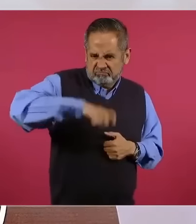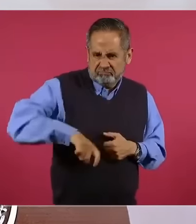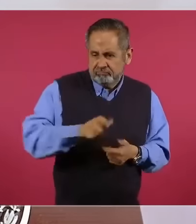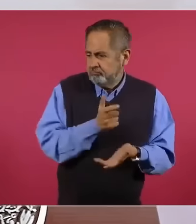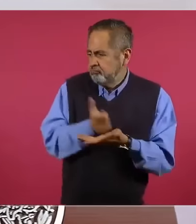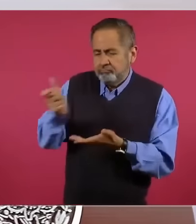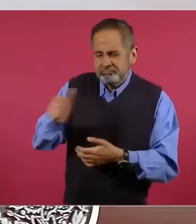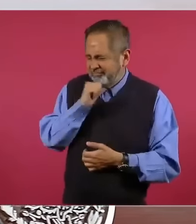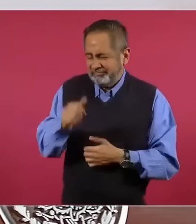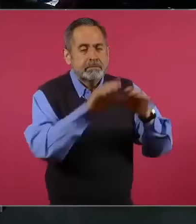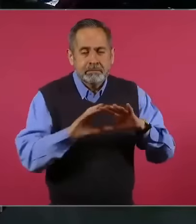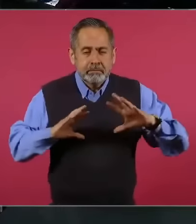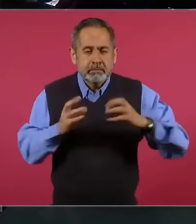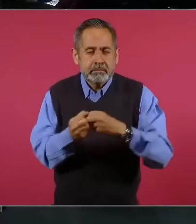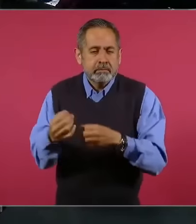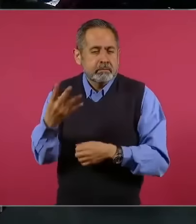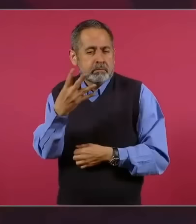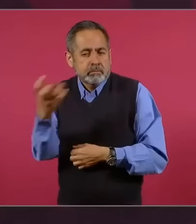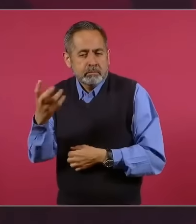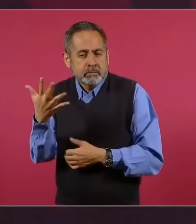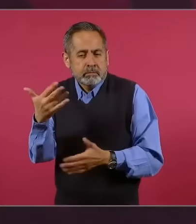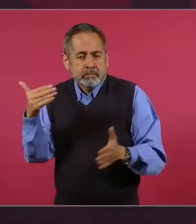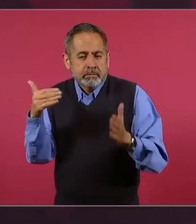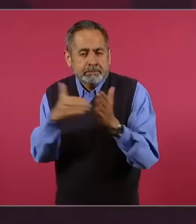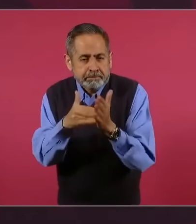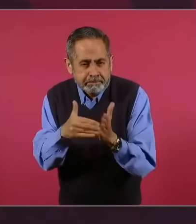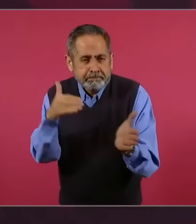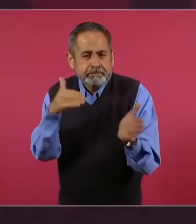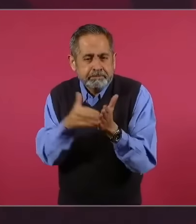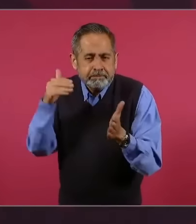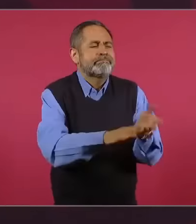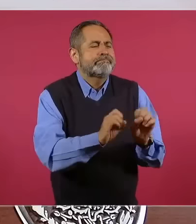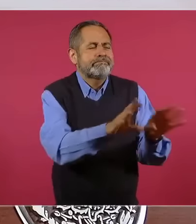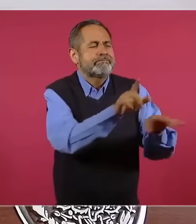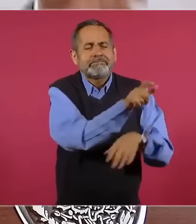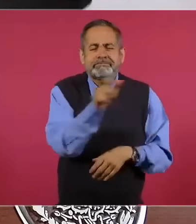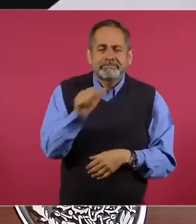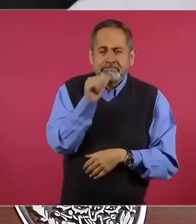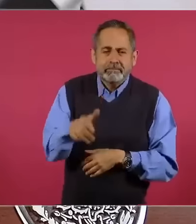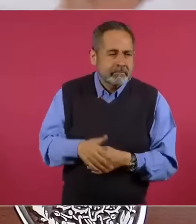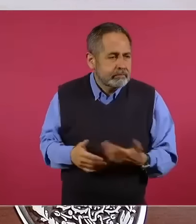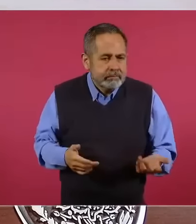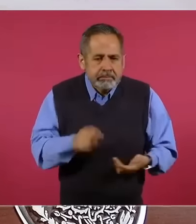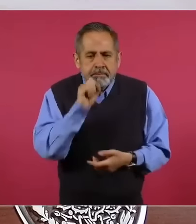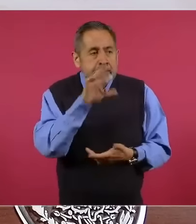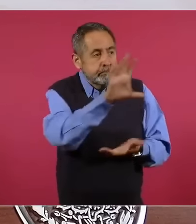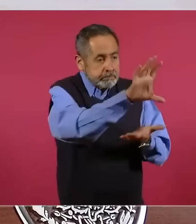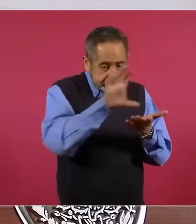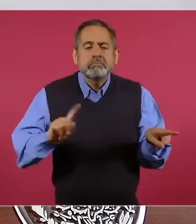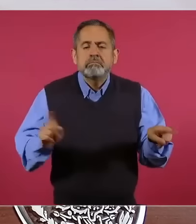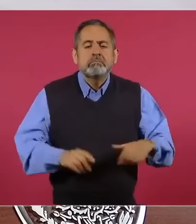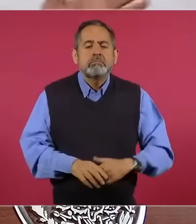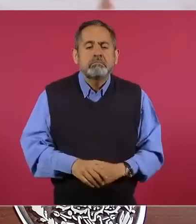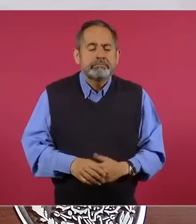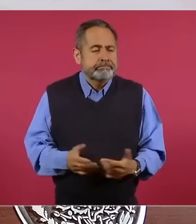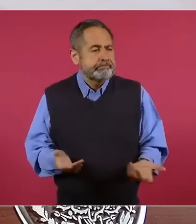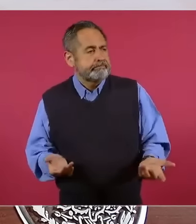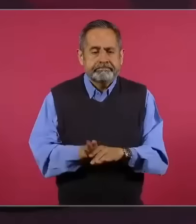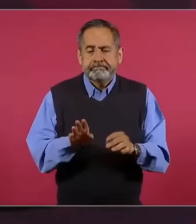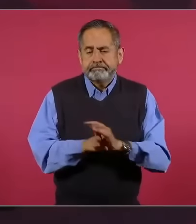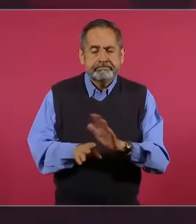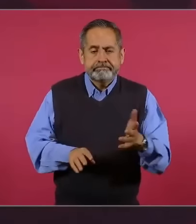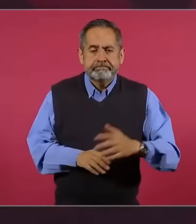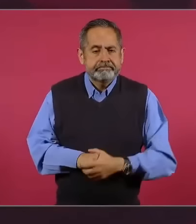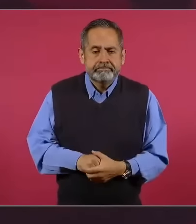a los de mero arriba. 50 mil millones de pesos, lo que costó el Tren Maya. Entonces, eso ya